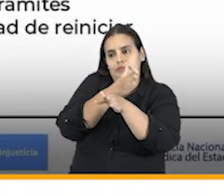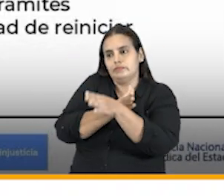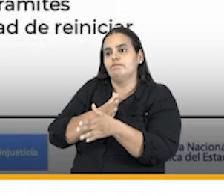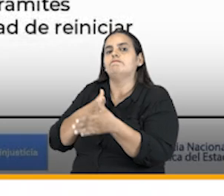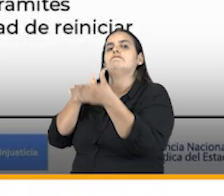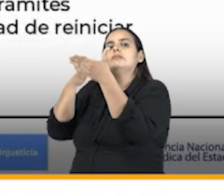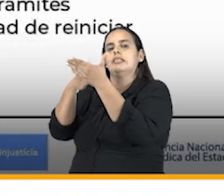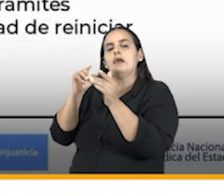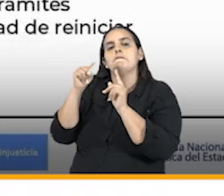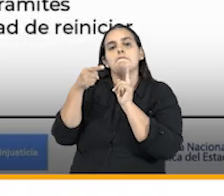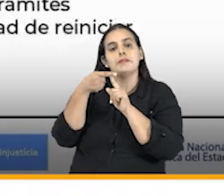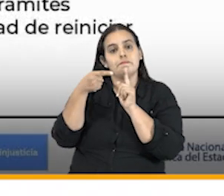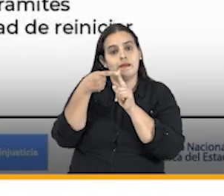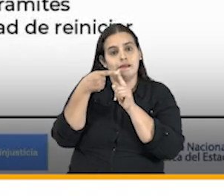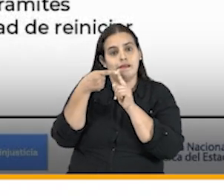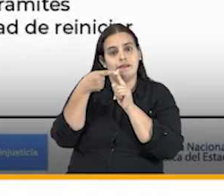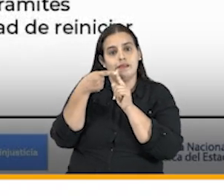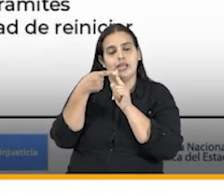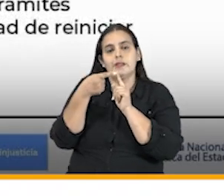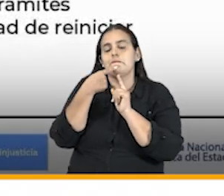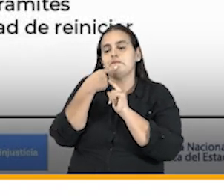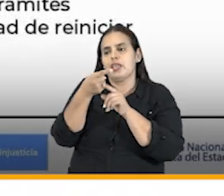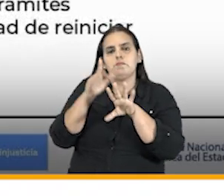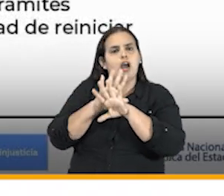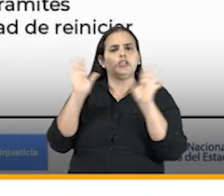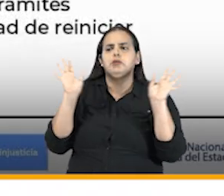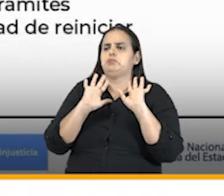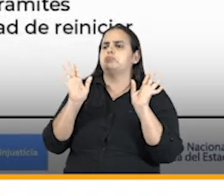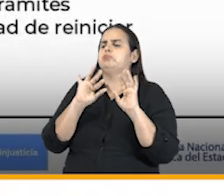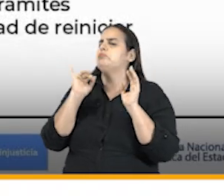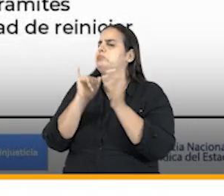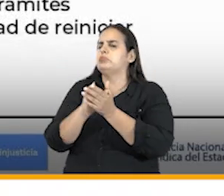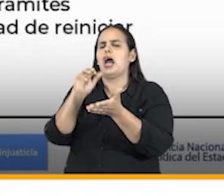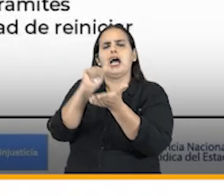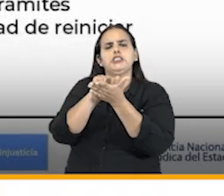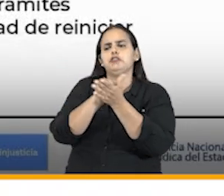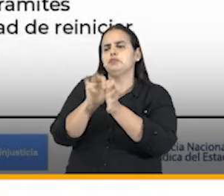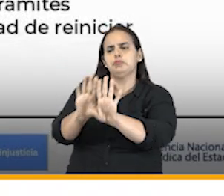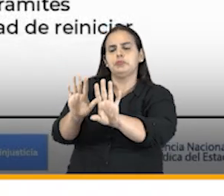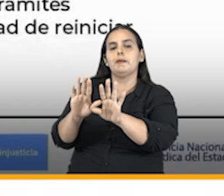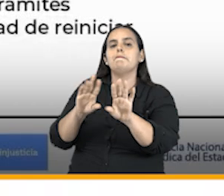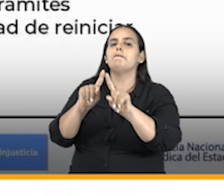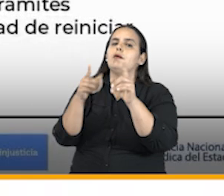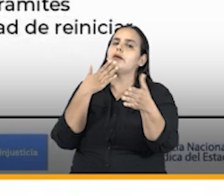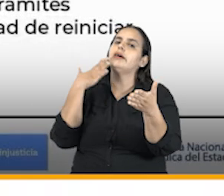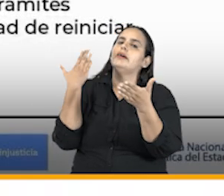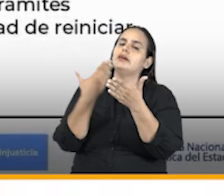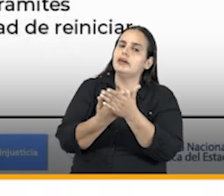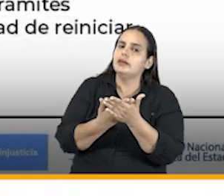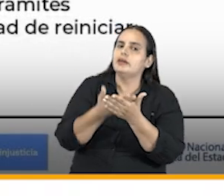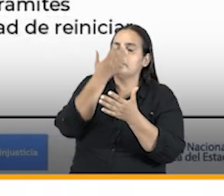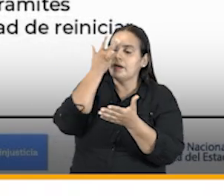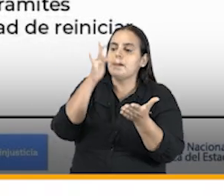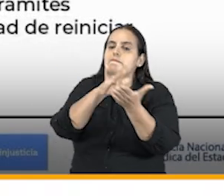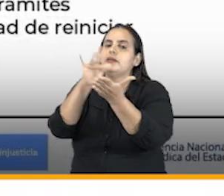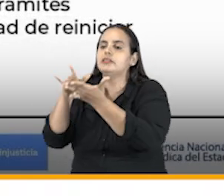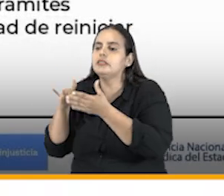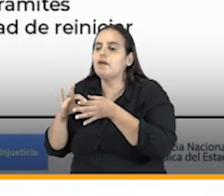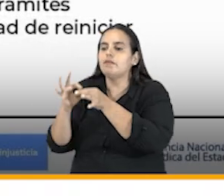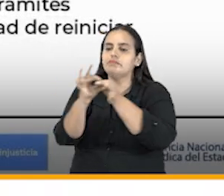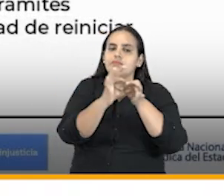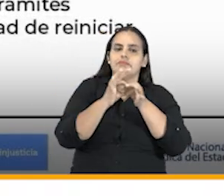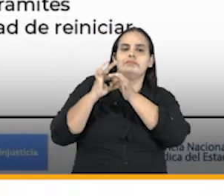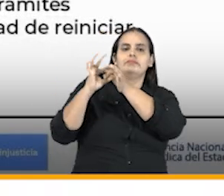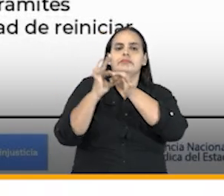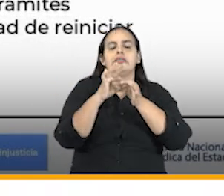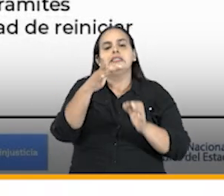en primera instancia se dejaron sin efectos esos actos administrativos pero gracias a la participación conjunta de la